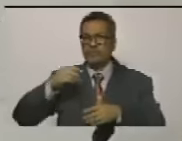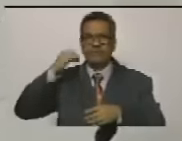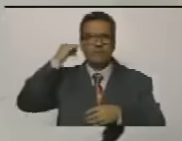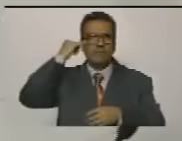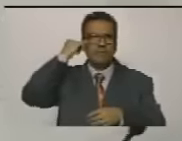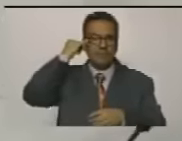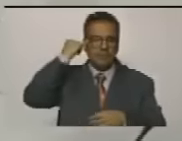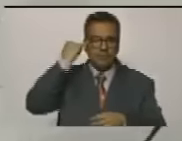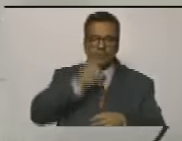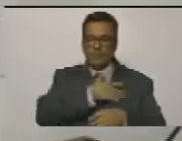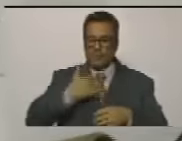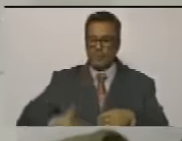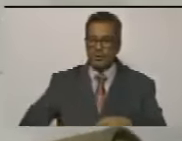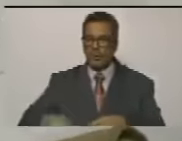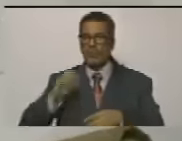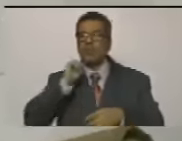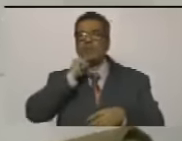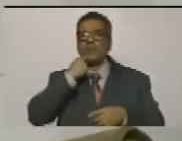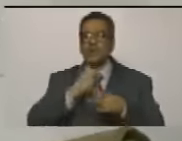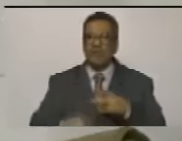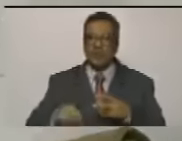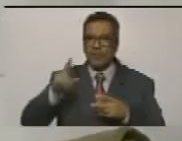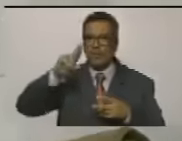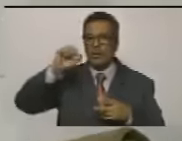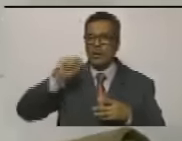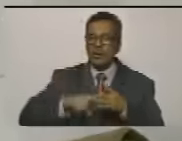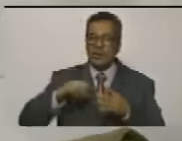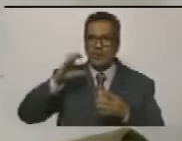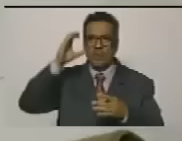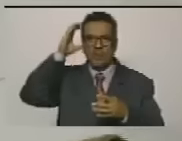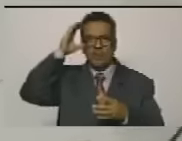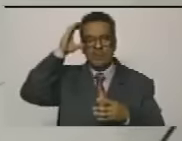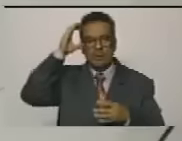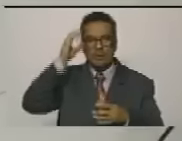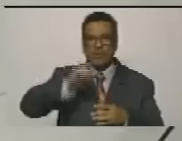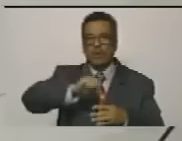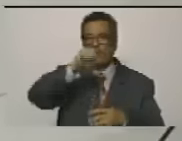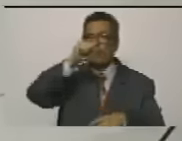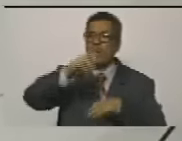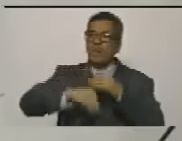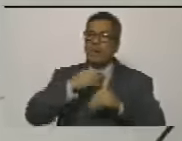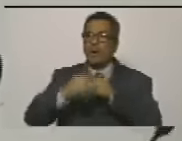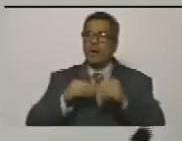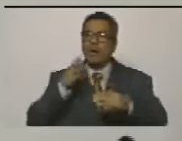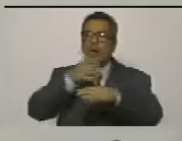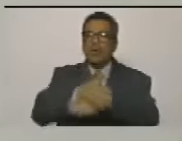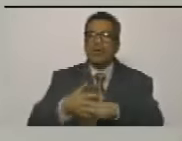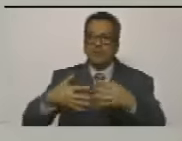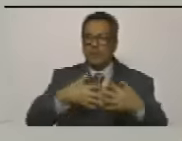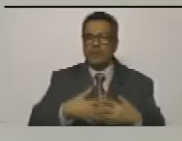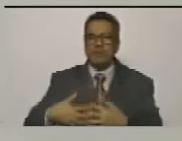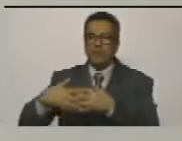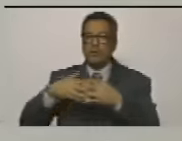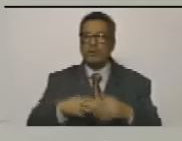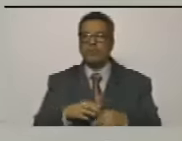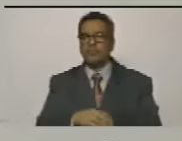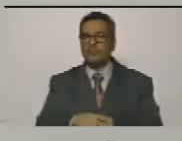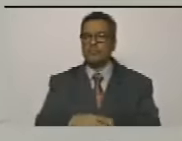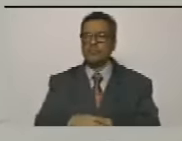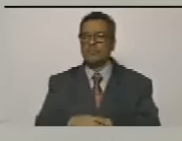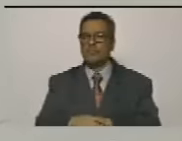de Rusia de Irán y de Corea del Norte para que se ocupe de invadir los Estados Unidos de América